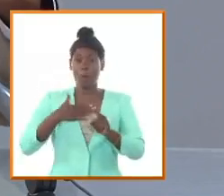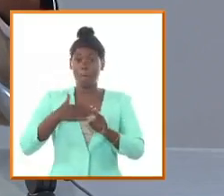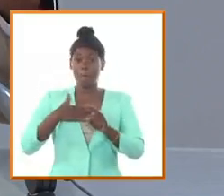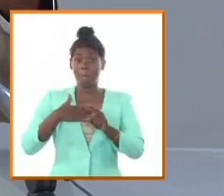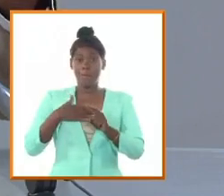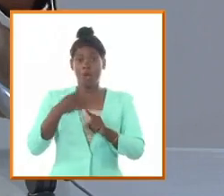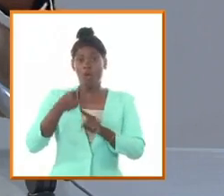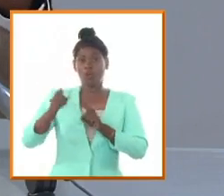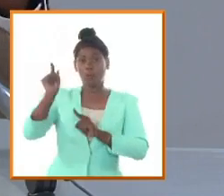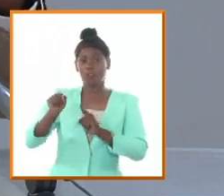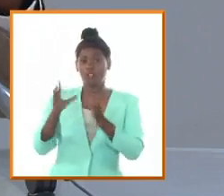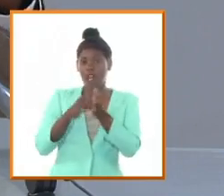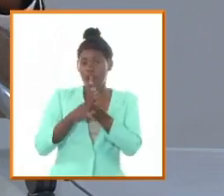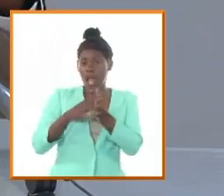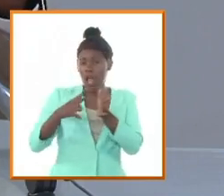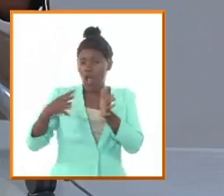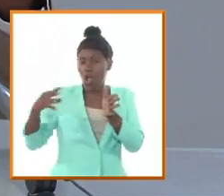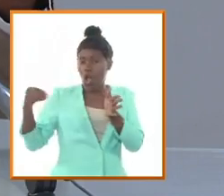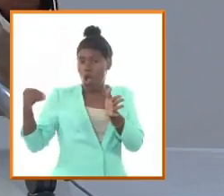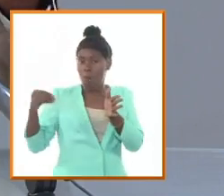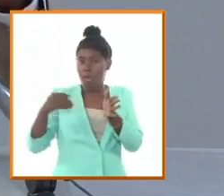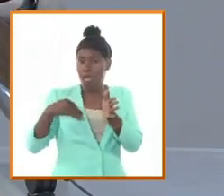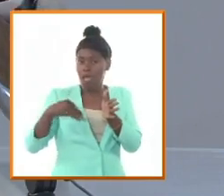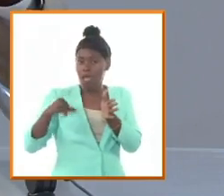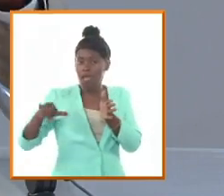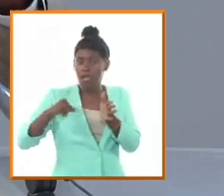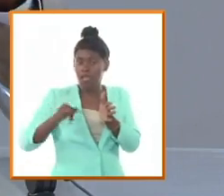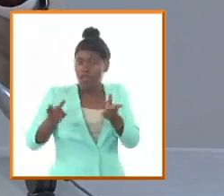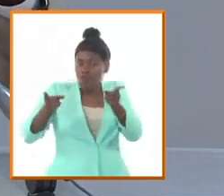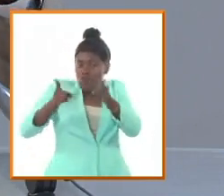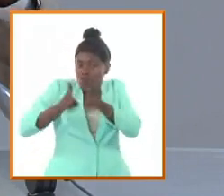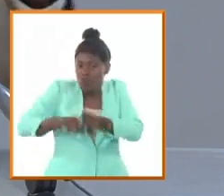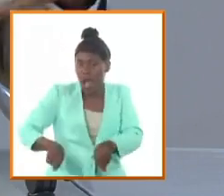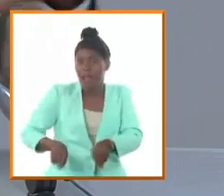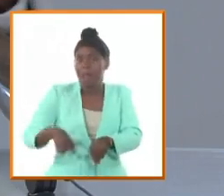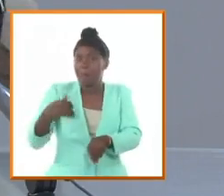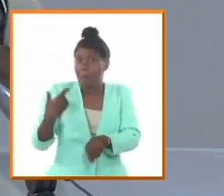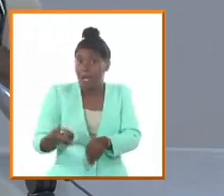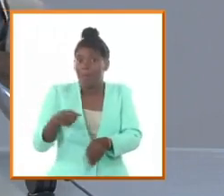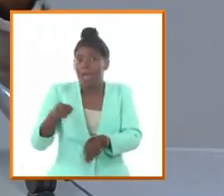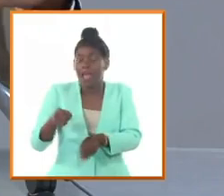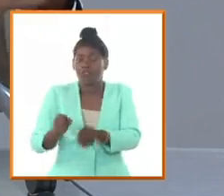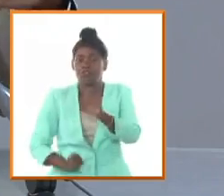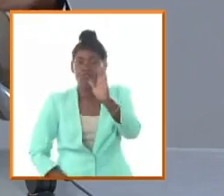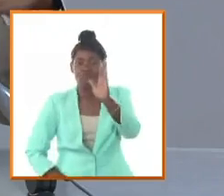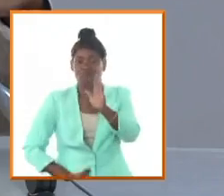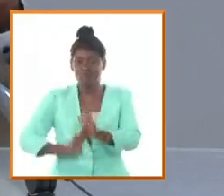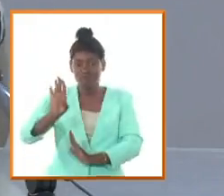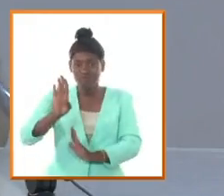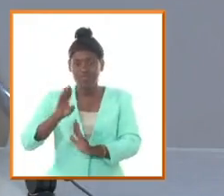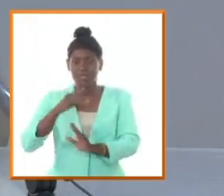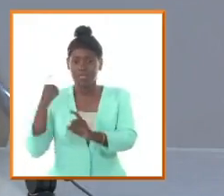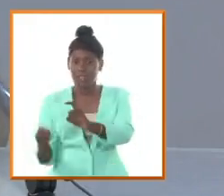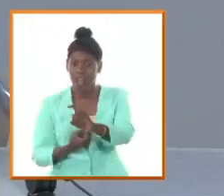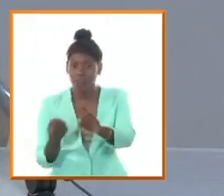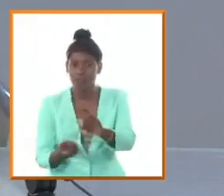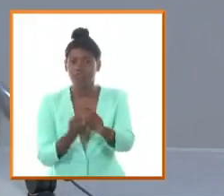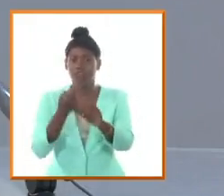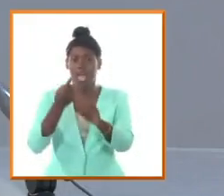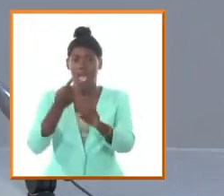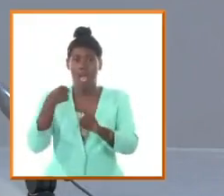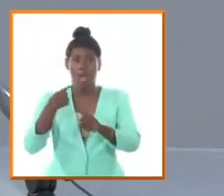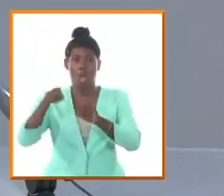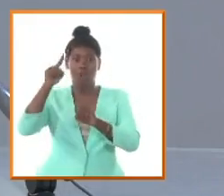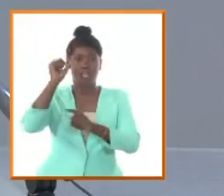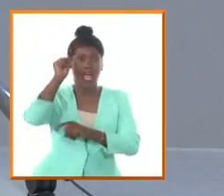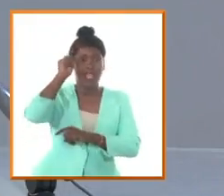forma en la cual no se convirtieron en una tensión que desgarraba de forma irremediable al campo insurrecto